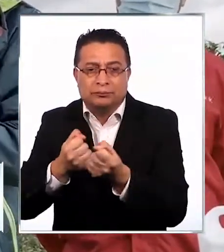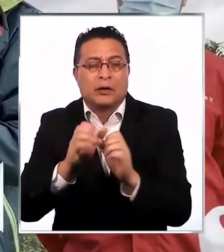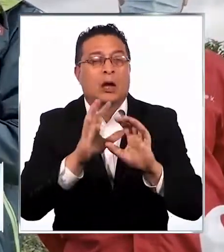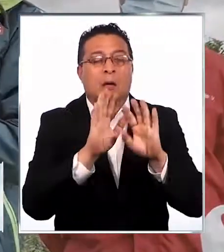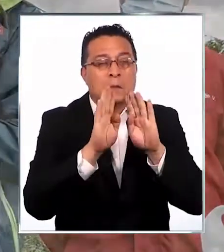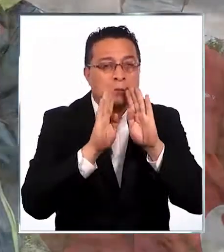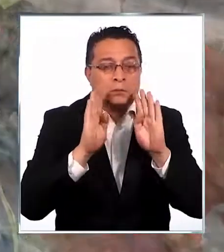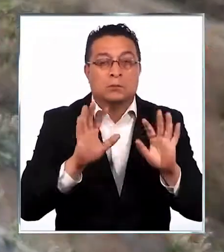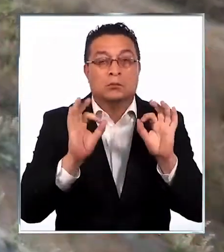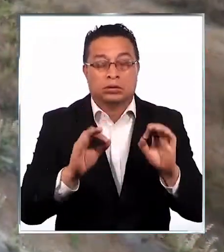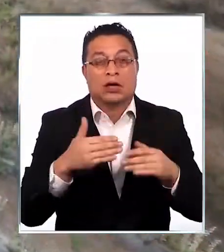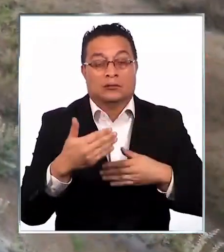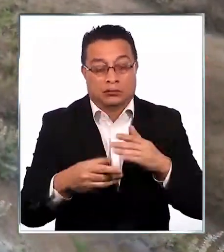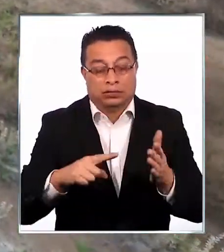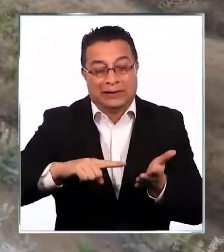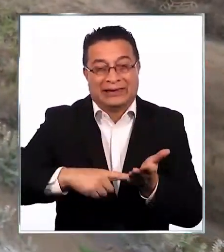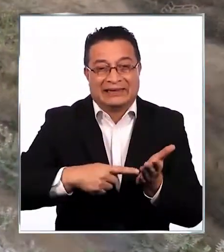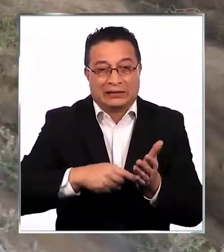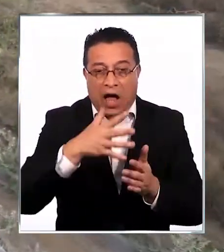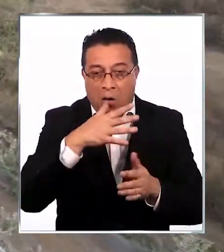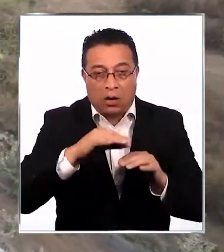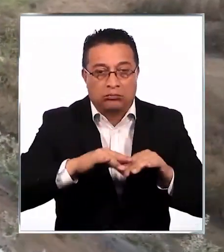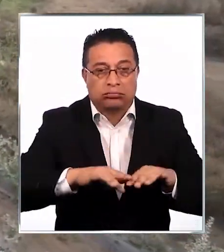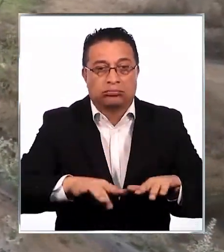y avanzar en riego tecnificado.